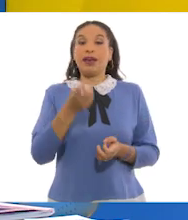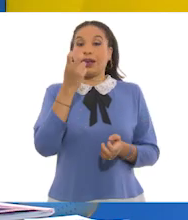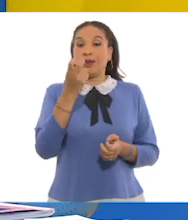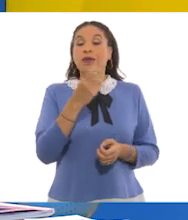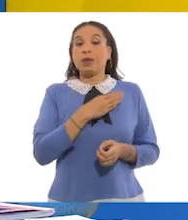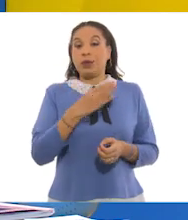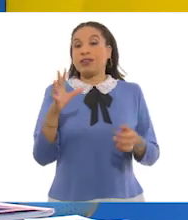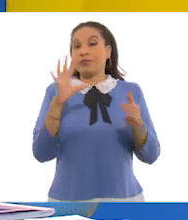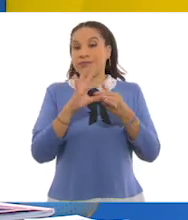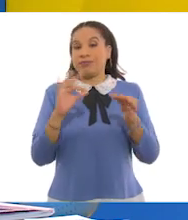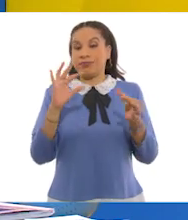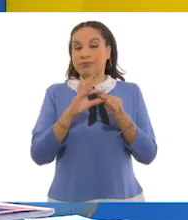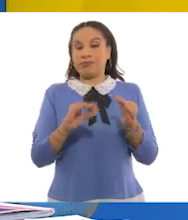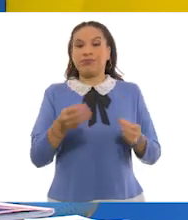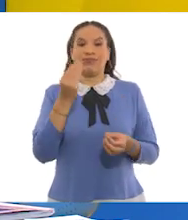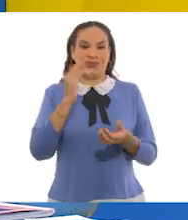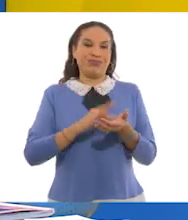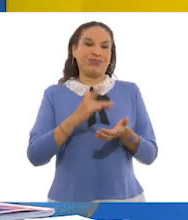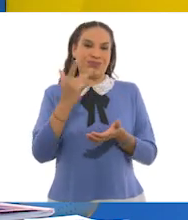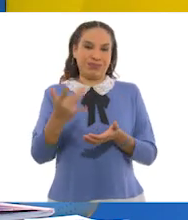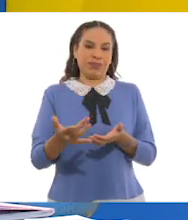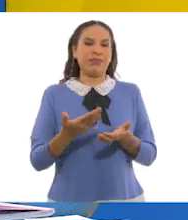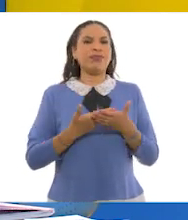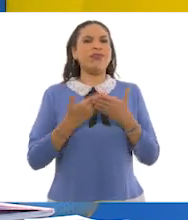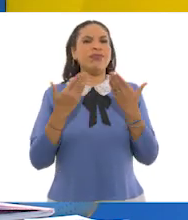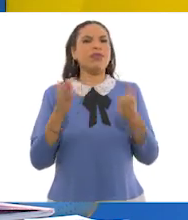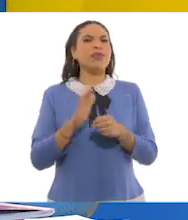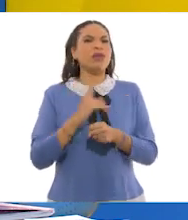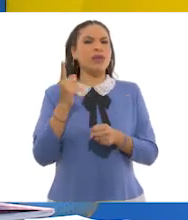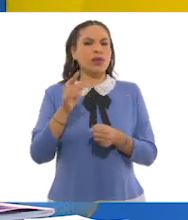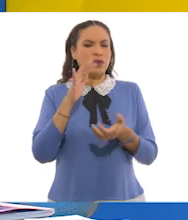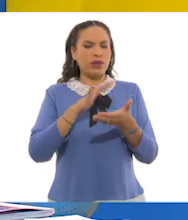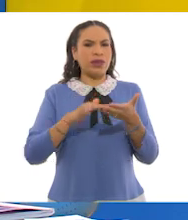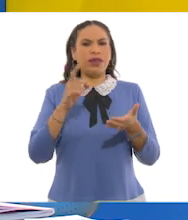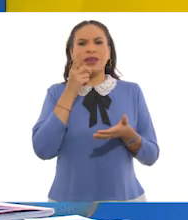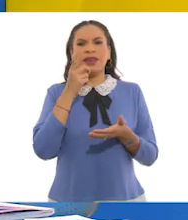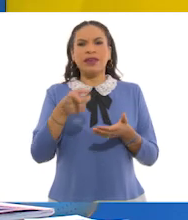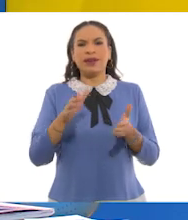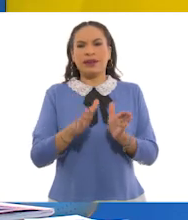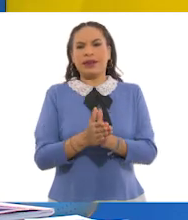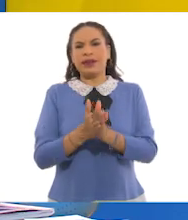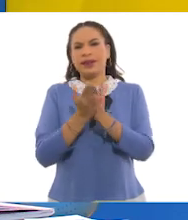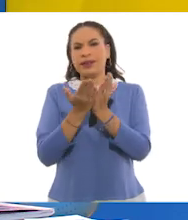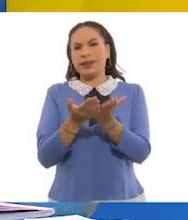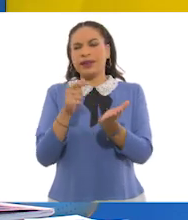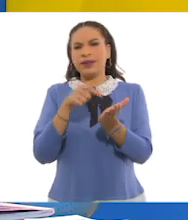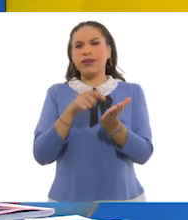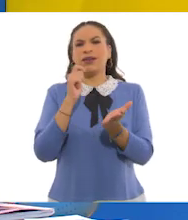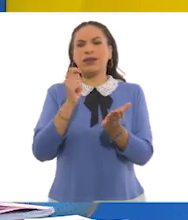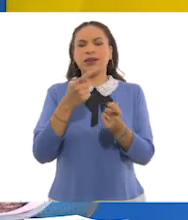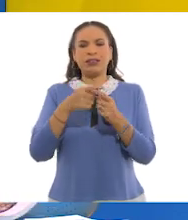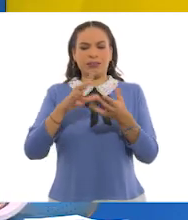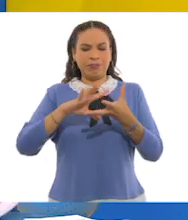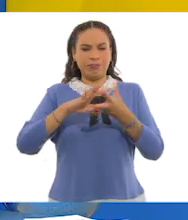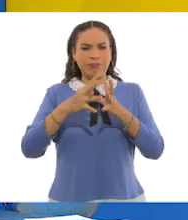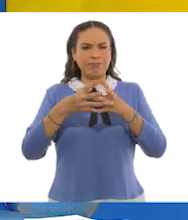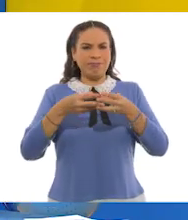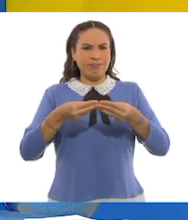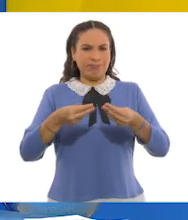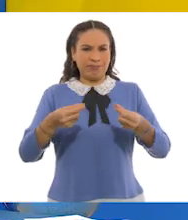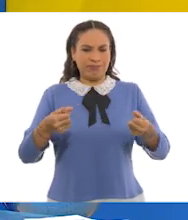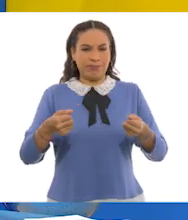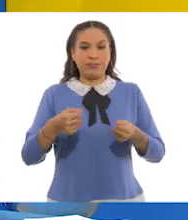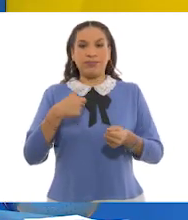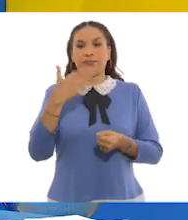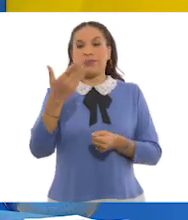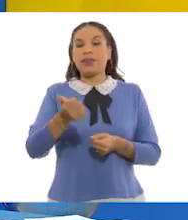muy buena explicación, Juan Carlos. Muchas gracias. Ahora, ¿por qué no leemos lo que nos dice nuestro libro de texto acerca de la degradación? Les voy a